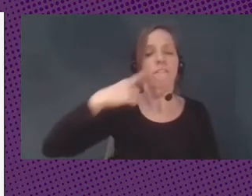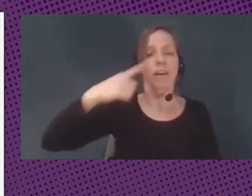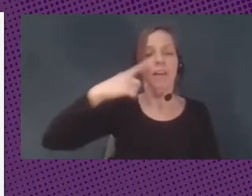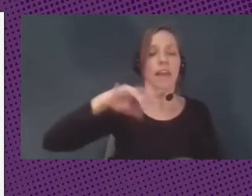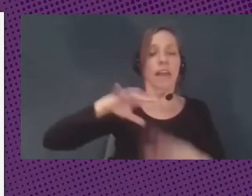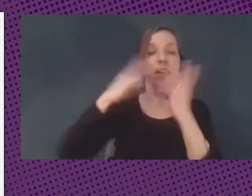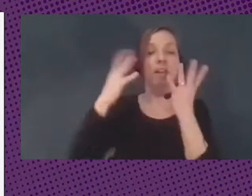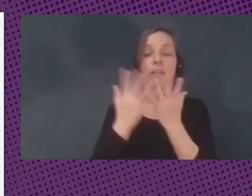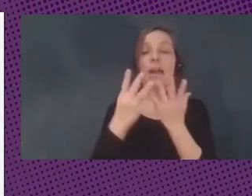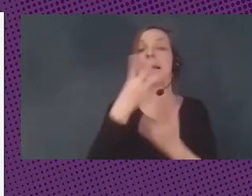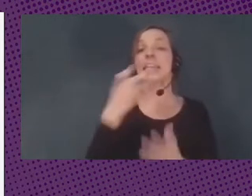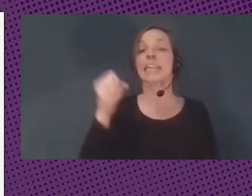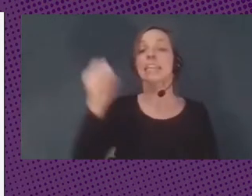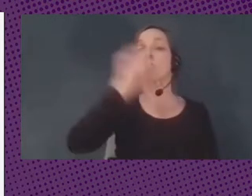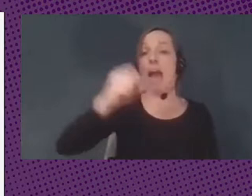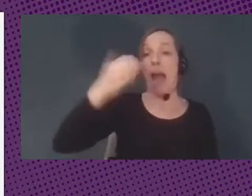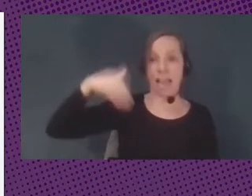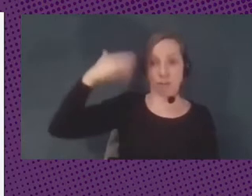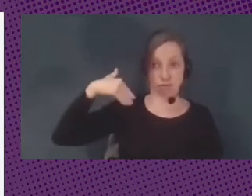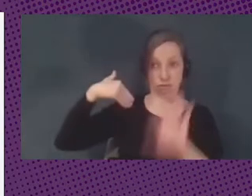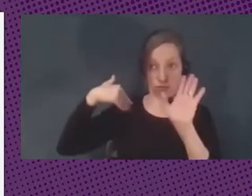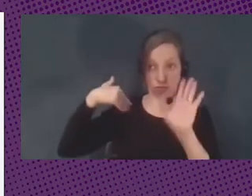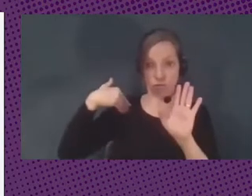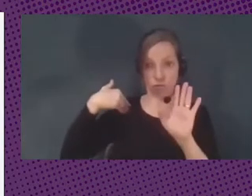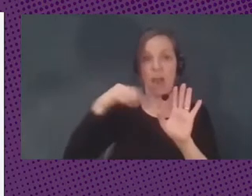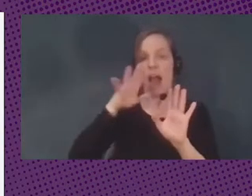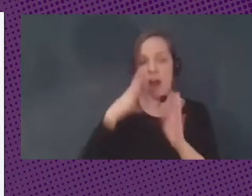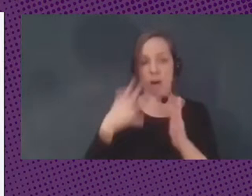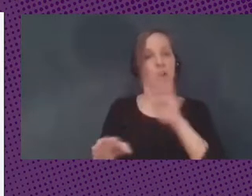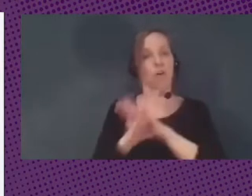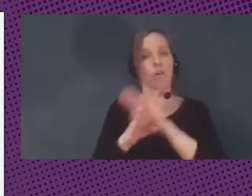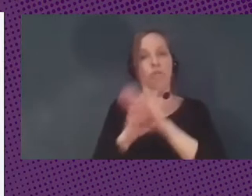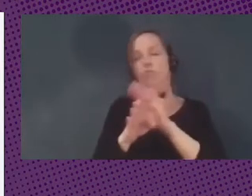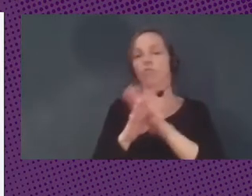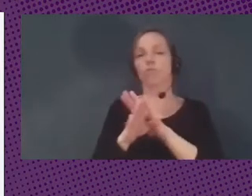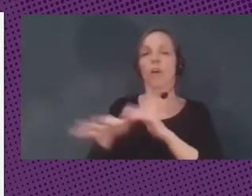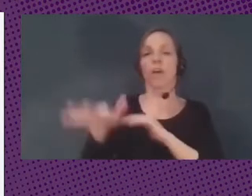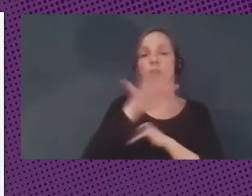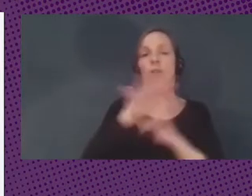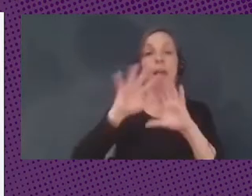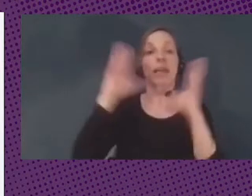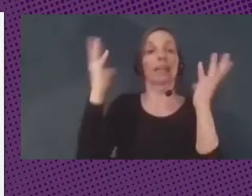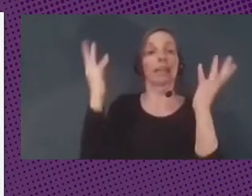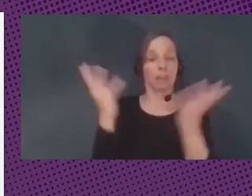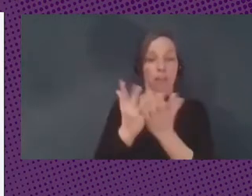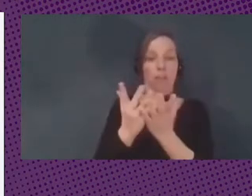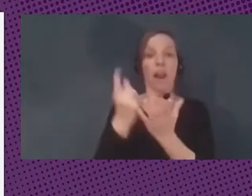y hasta ahora sigue siendo un lugar central de las finanzas internacionales.